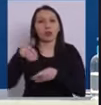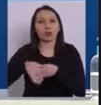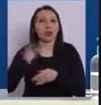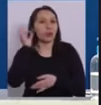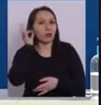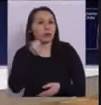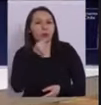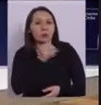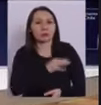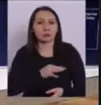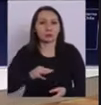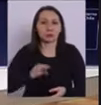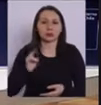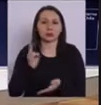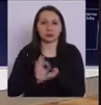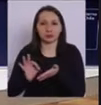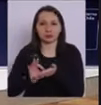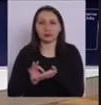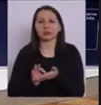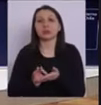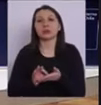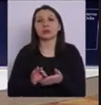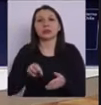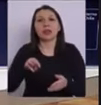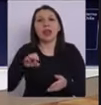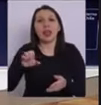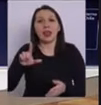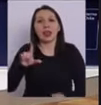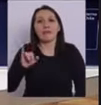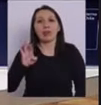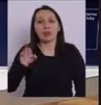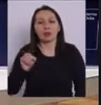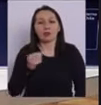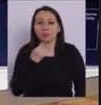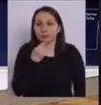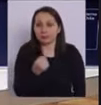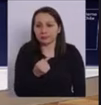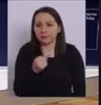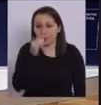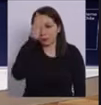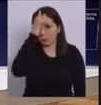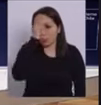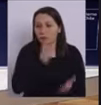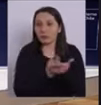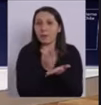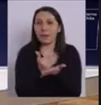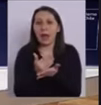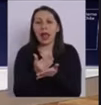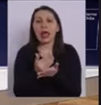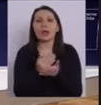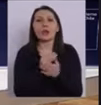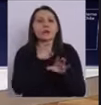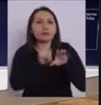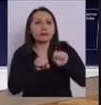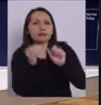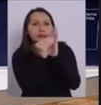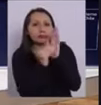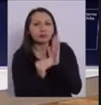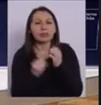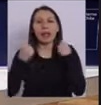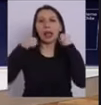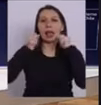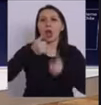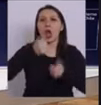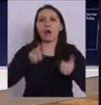Ministro y subsecretarios, Maolis Castro por El Líbero. Puente Alto inició un plan llamado Traza Teigana, que consiste en un